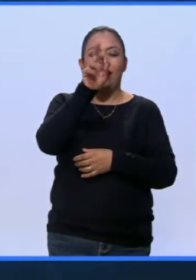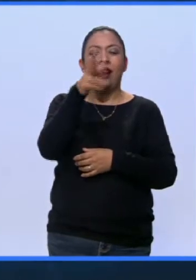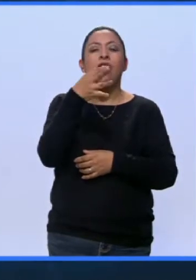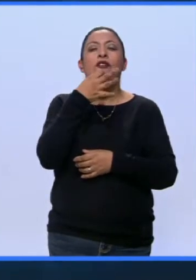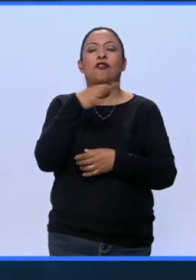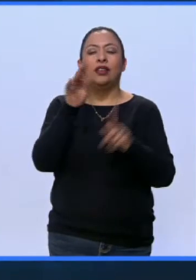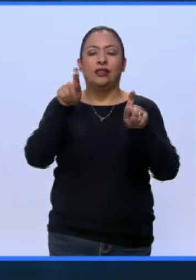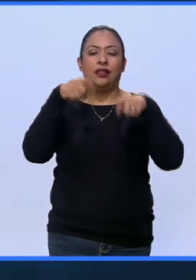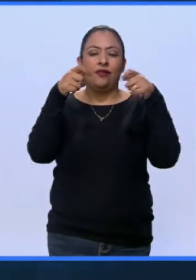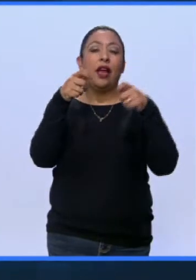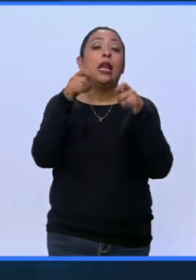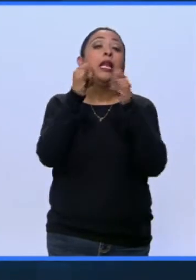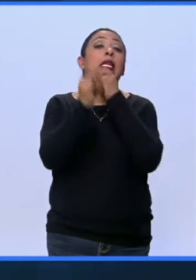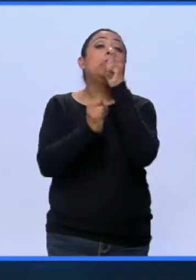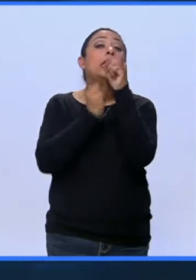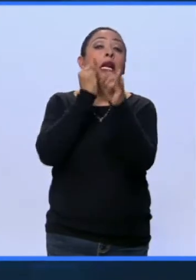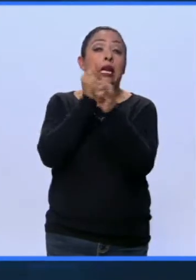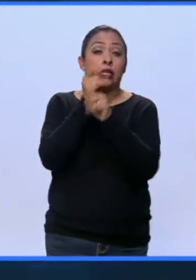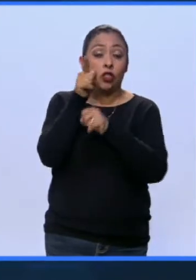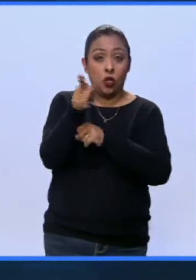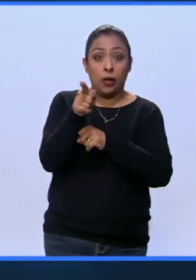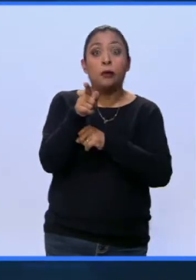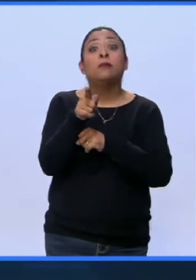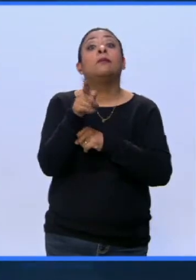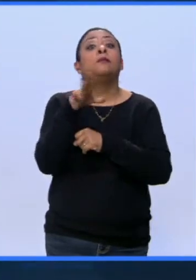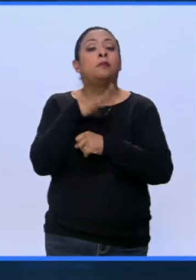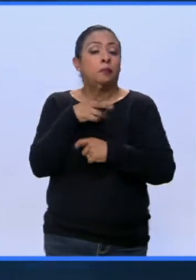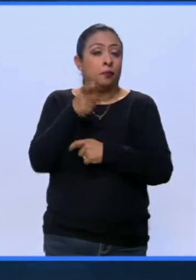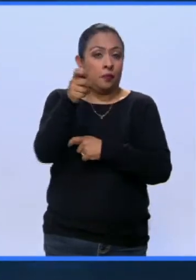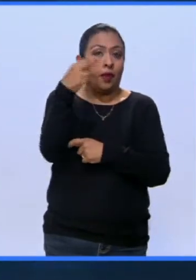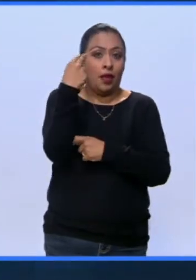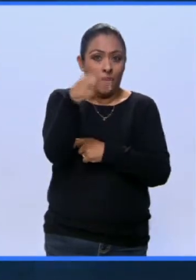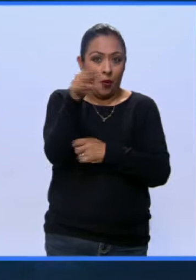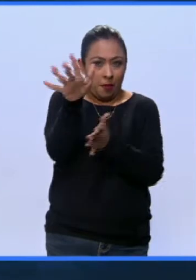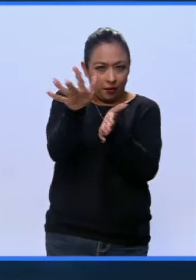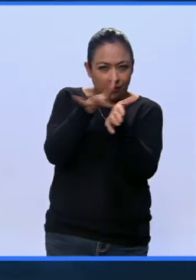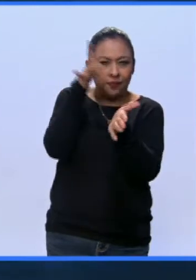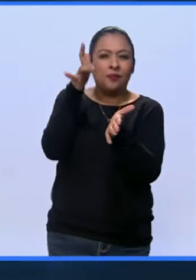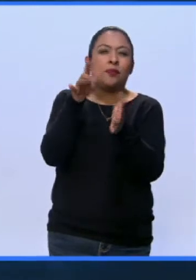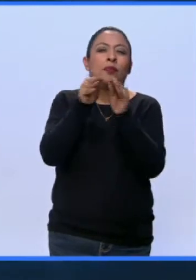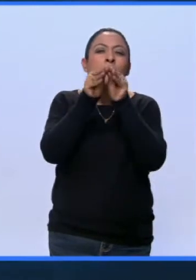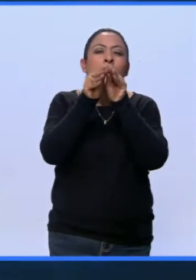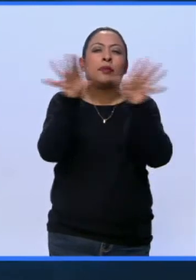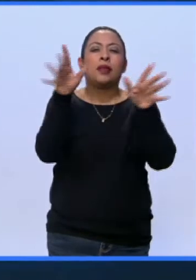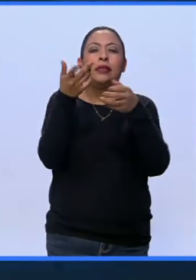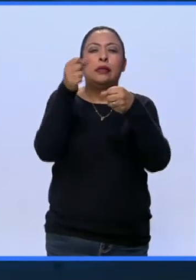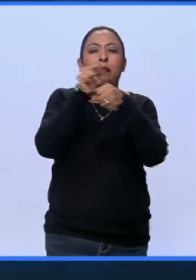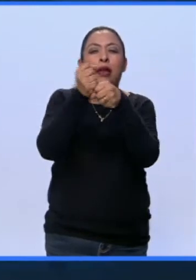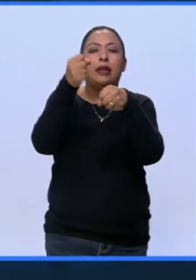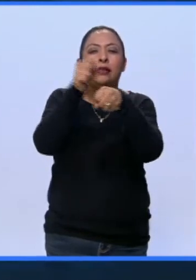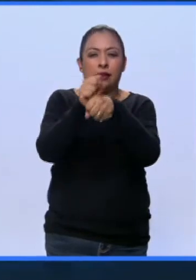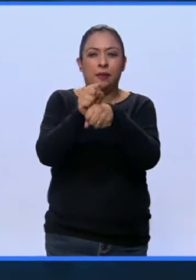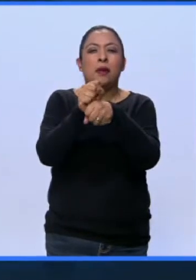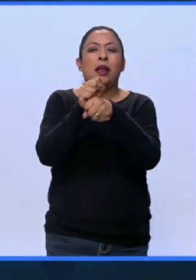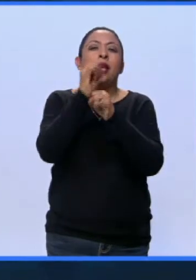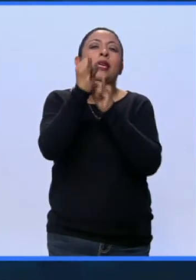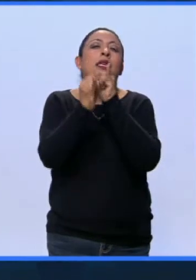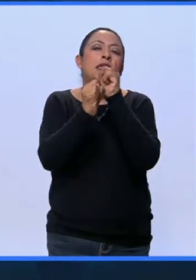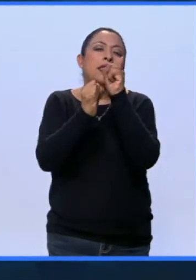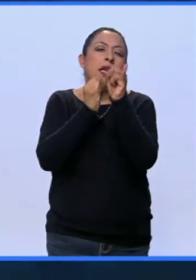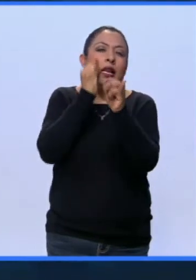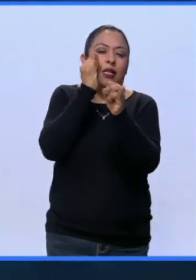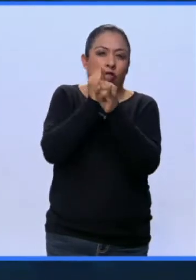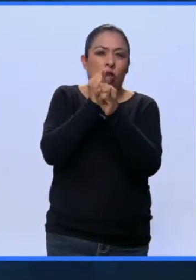Internacional. Este festival, por cierto, toma su nombre de una publicación semanal que es La Internacional,